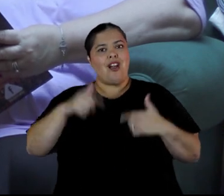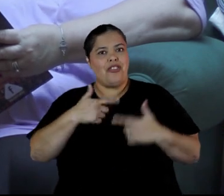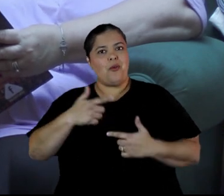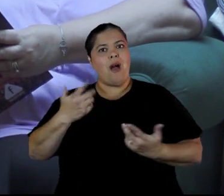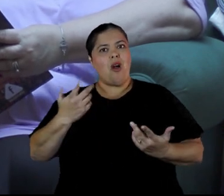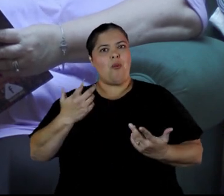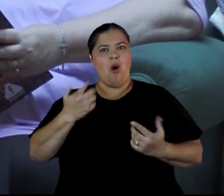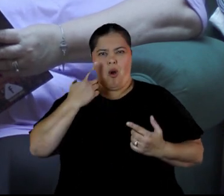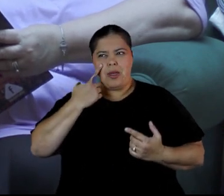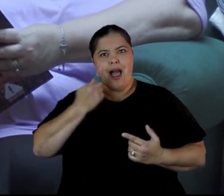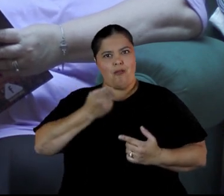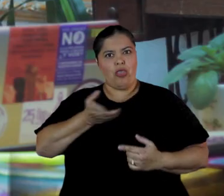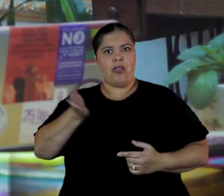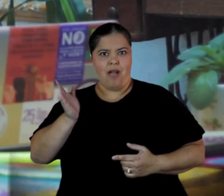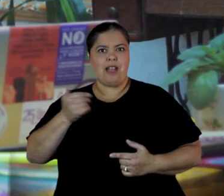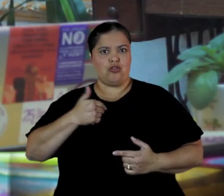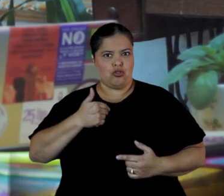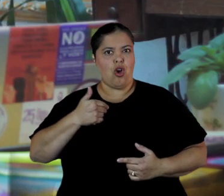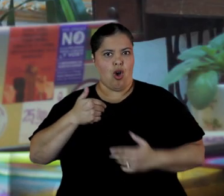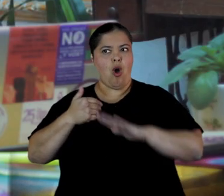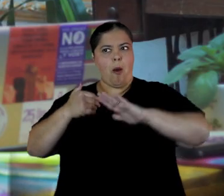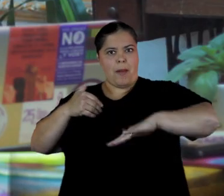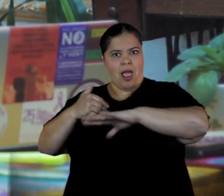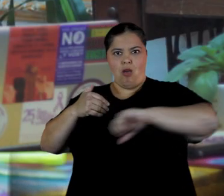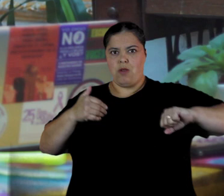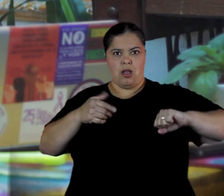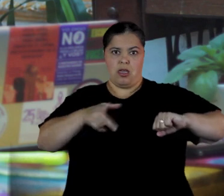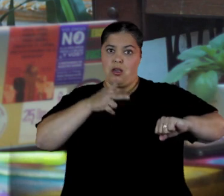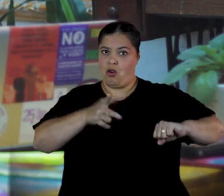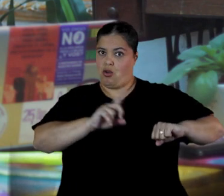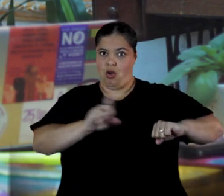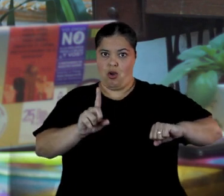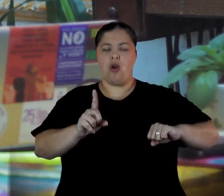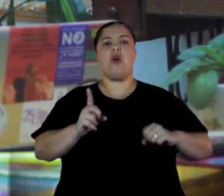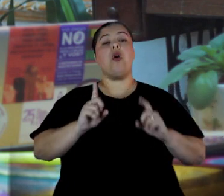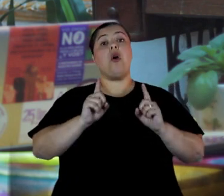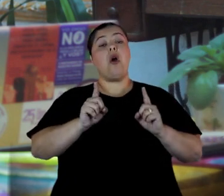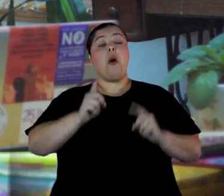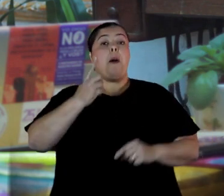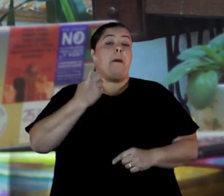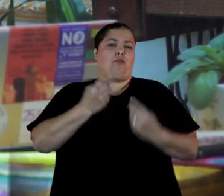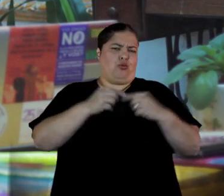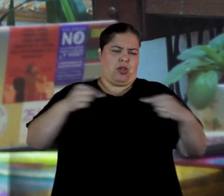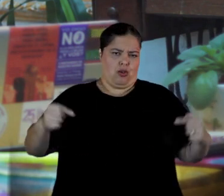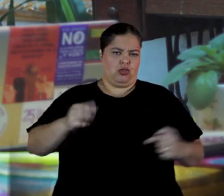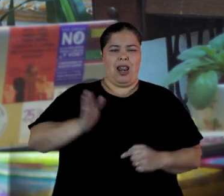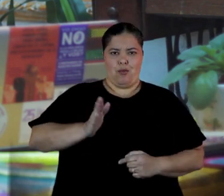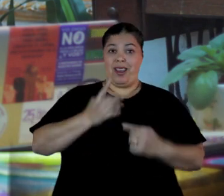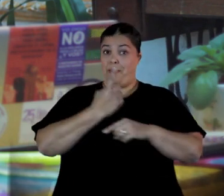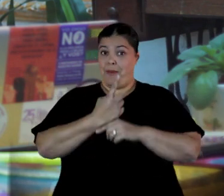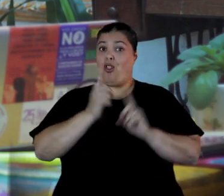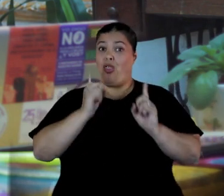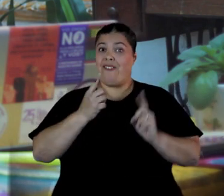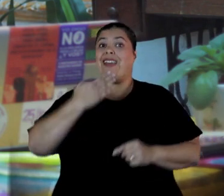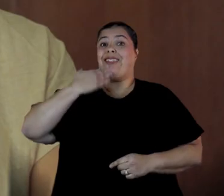mirá que si te vas te saco tus hijos. Hay como varias cosas. Las mujeres primero tienen que darse cuenta que están dentro de esa situación